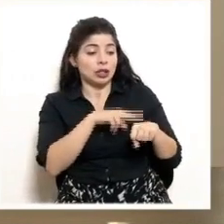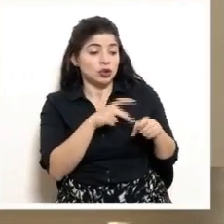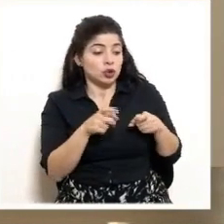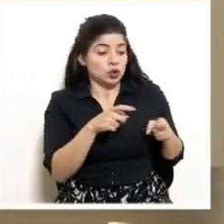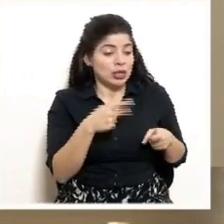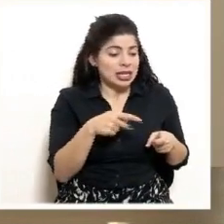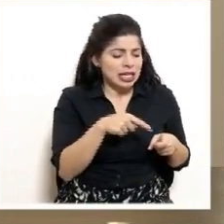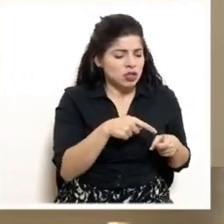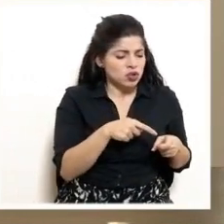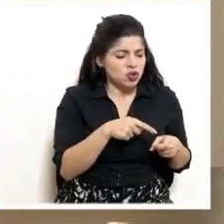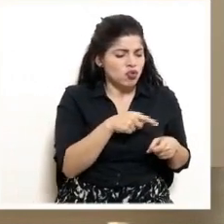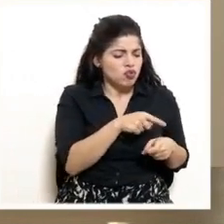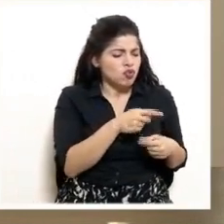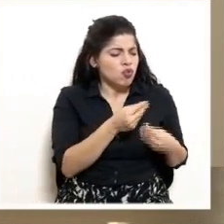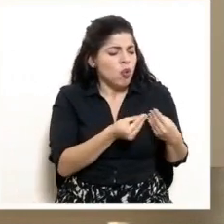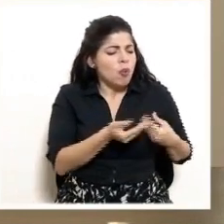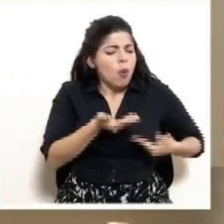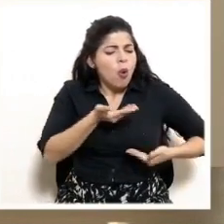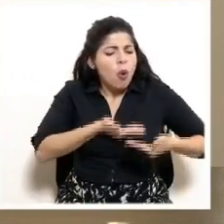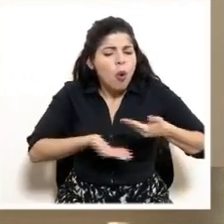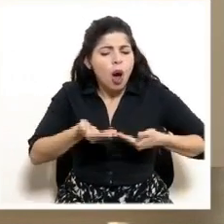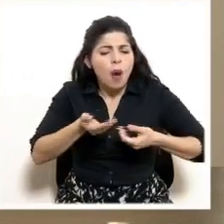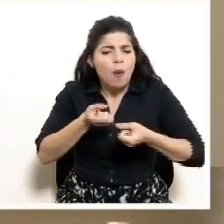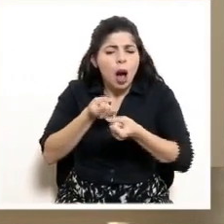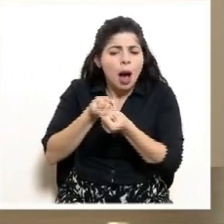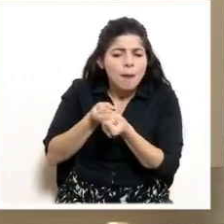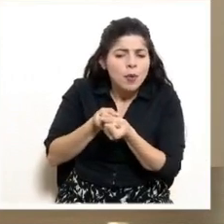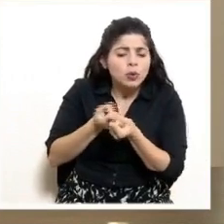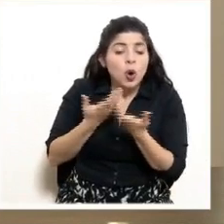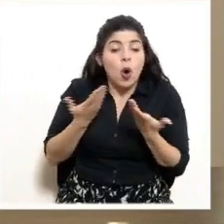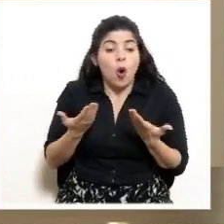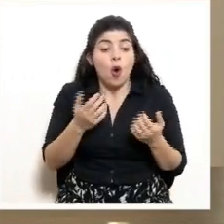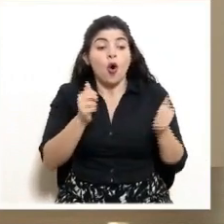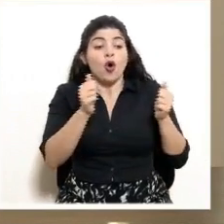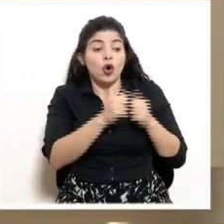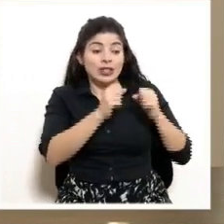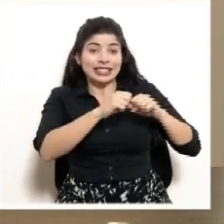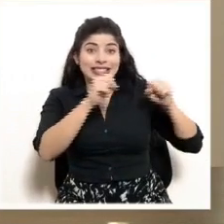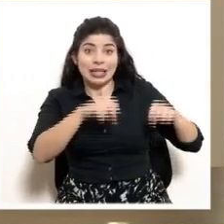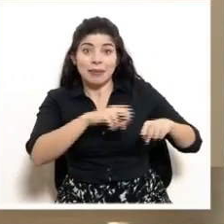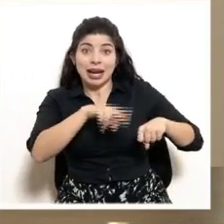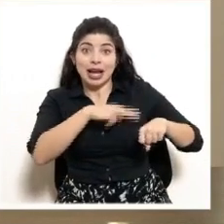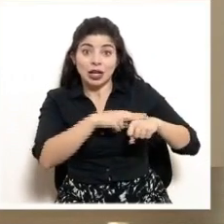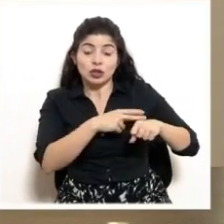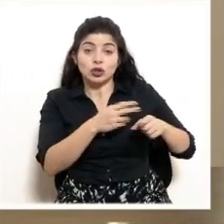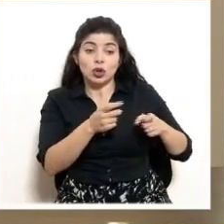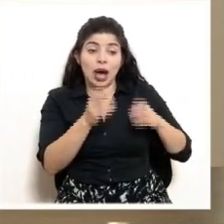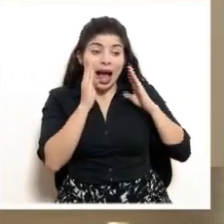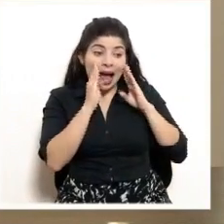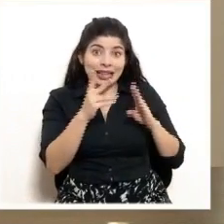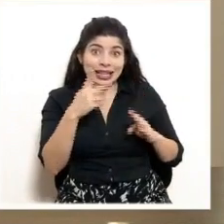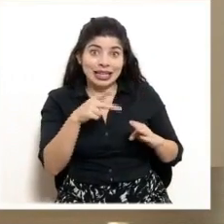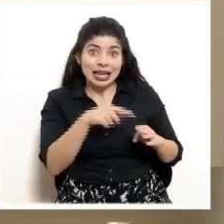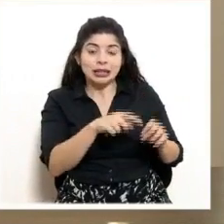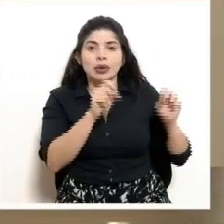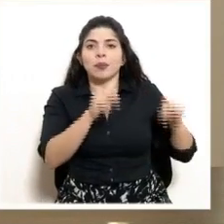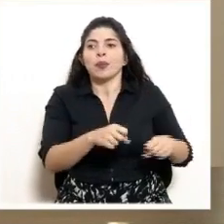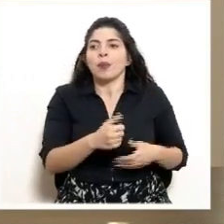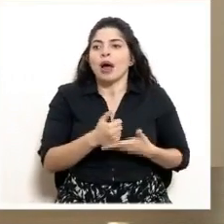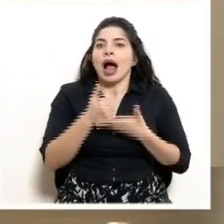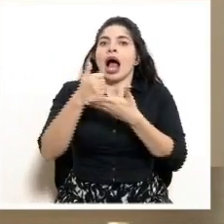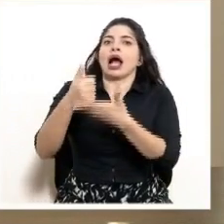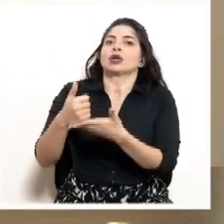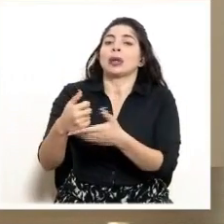puede apoyar o colaborar o a través del Sistema Nacional de Gestión del Riesgo se pueda colaborar en el